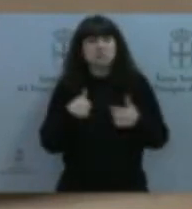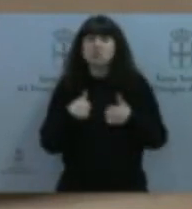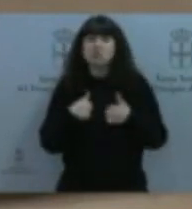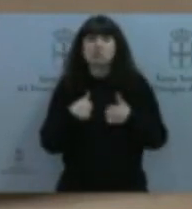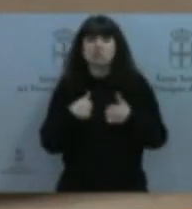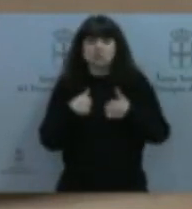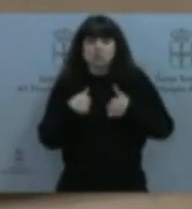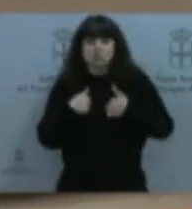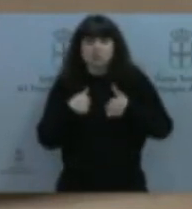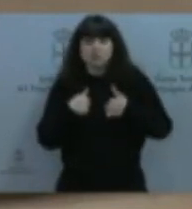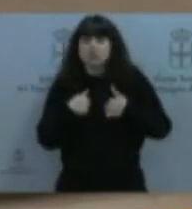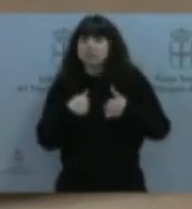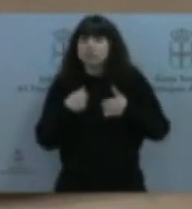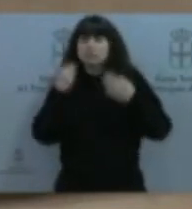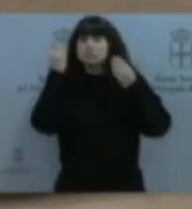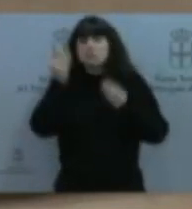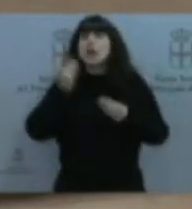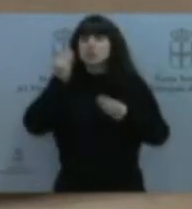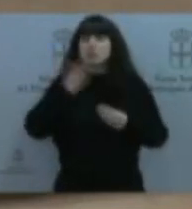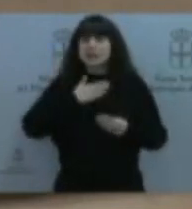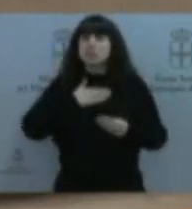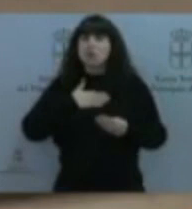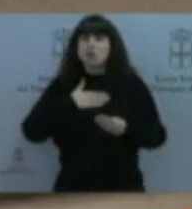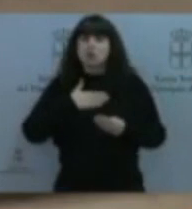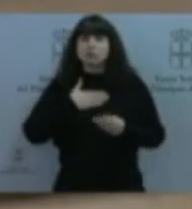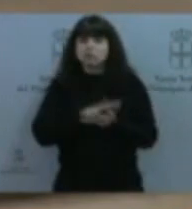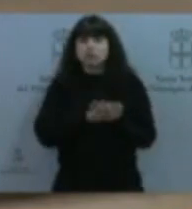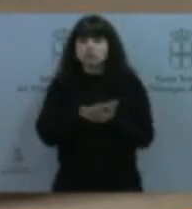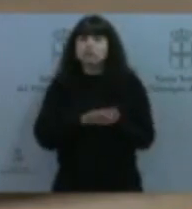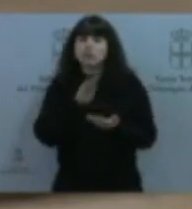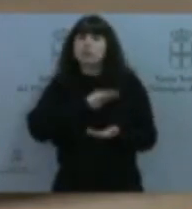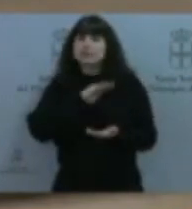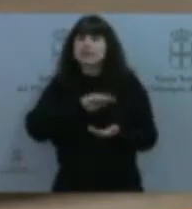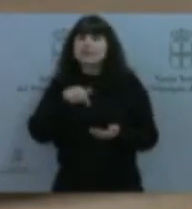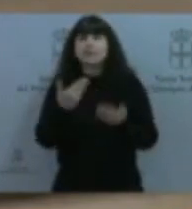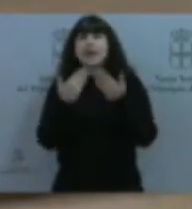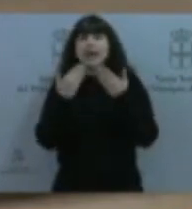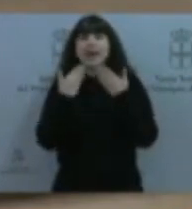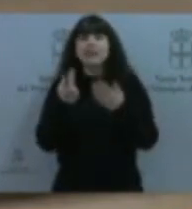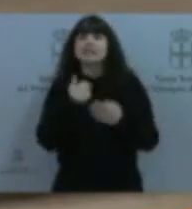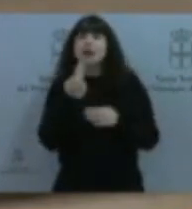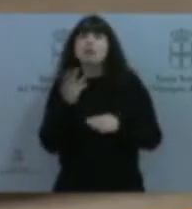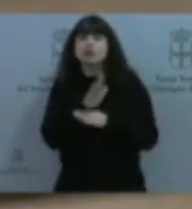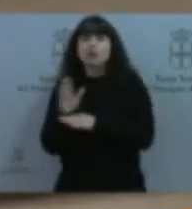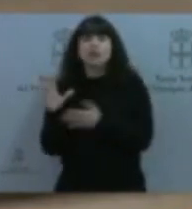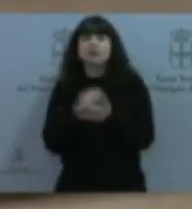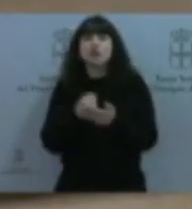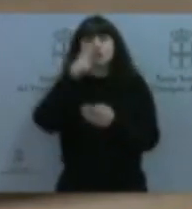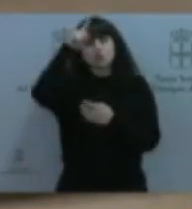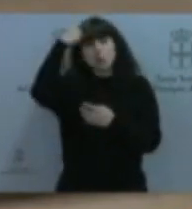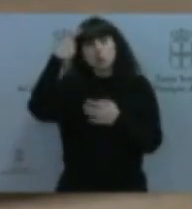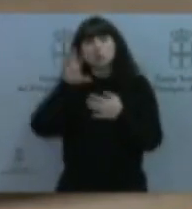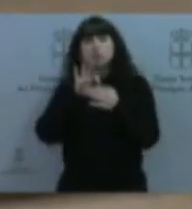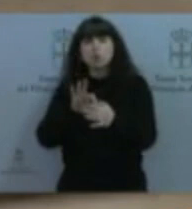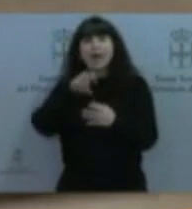destacado y agradecer también, en particular, bueno, a todos los protavoces de cultura de la Comisión de Educación y Cultura y de esta Cámara,